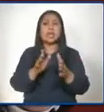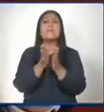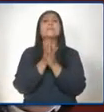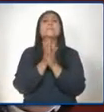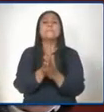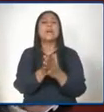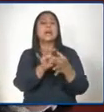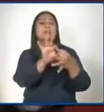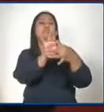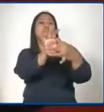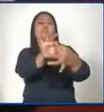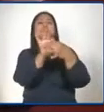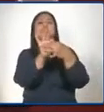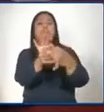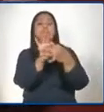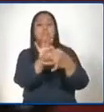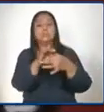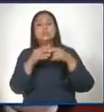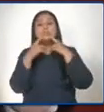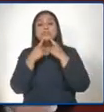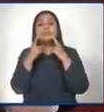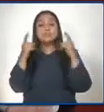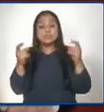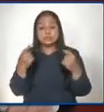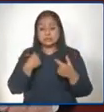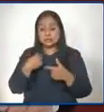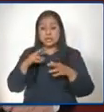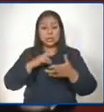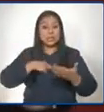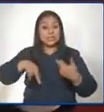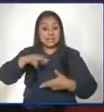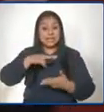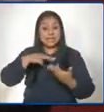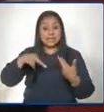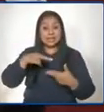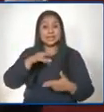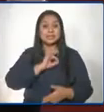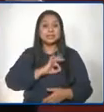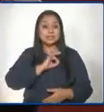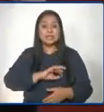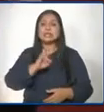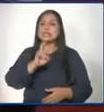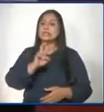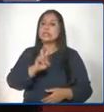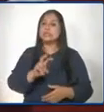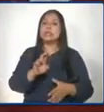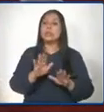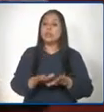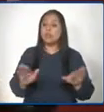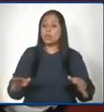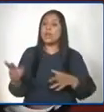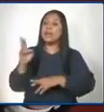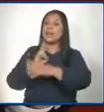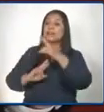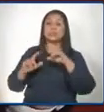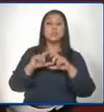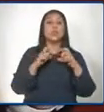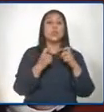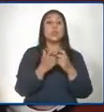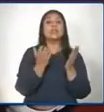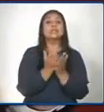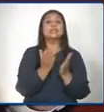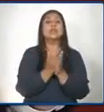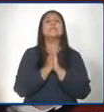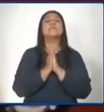en una campaña en nuestras redes. Necesitamos a los niños de regreso a la escuela. Por favor, cuídate.